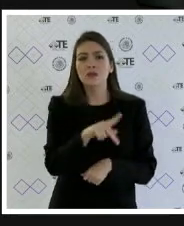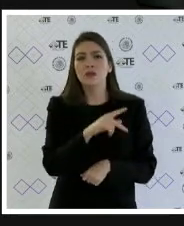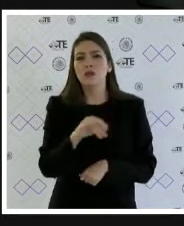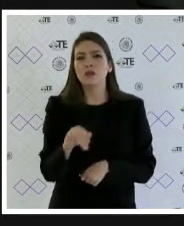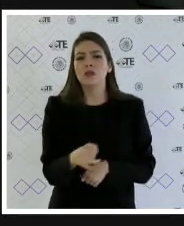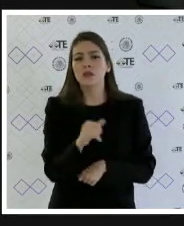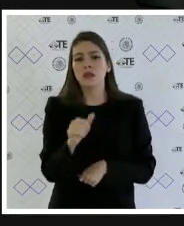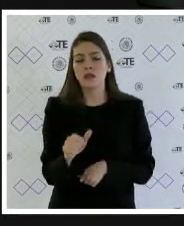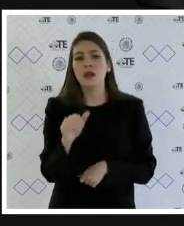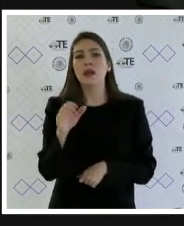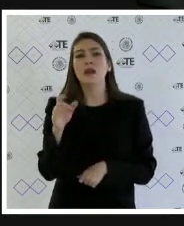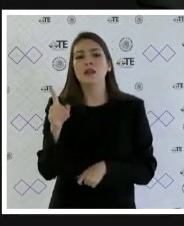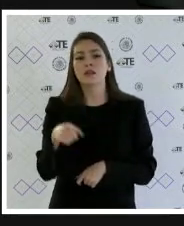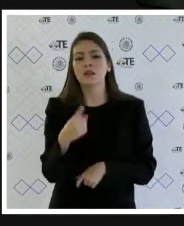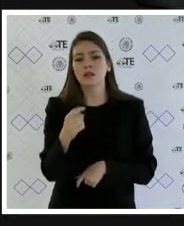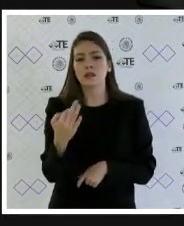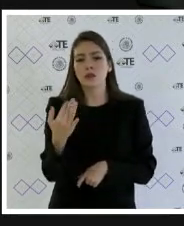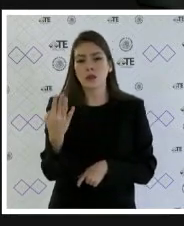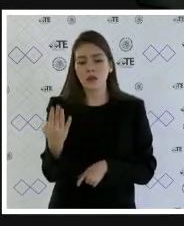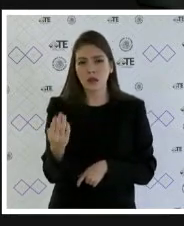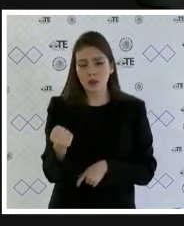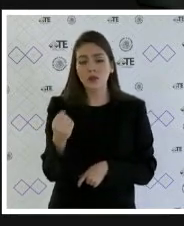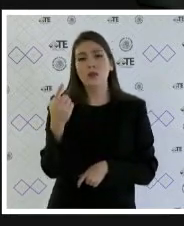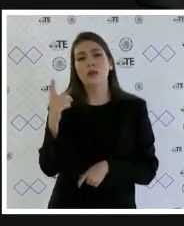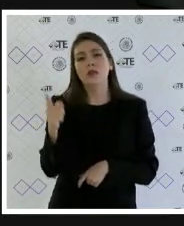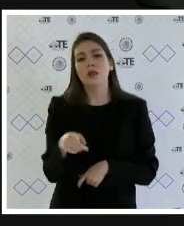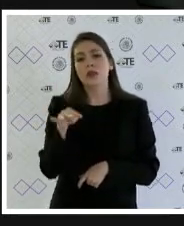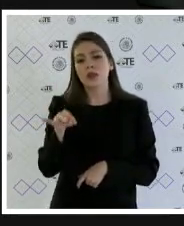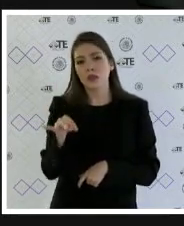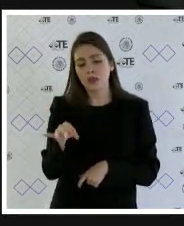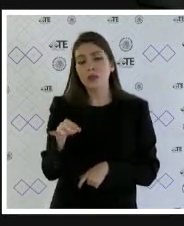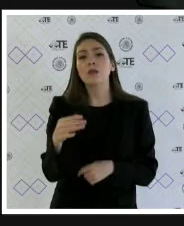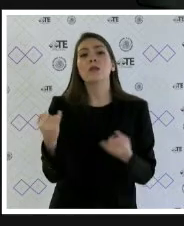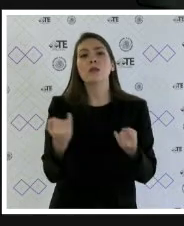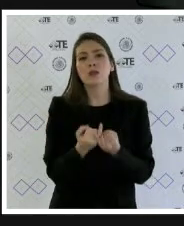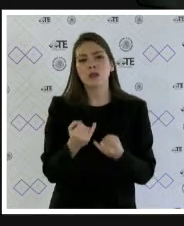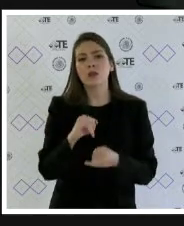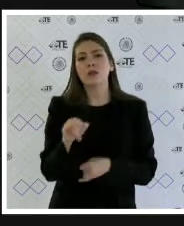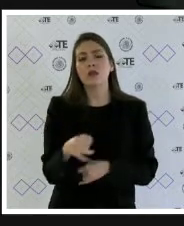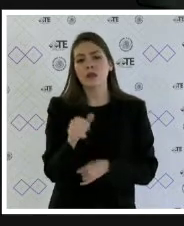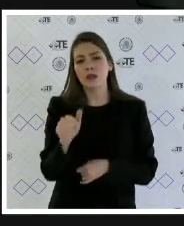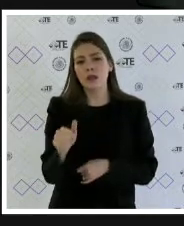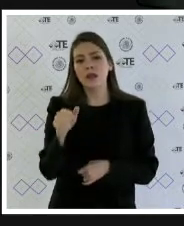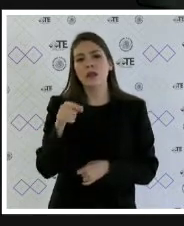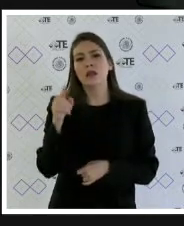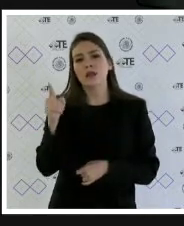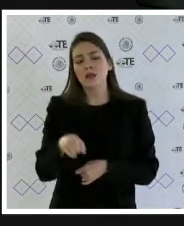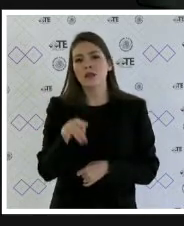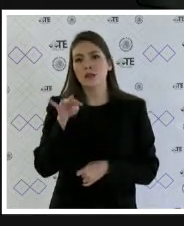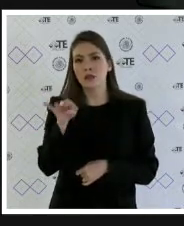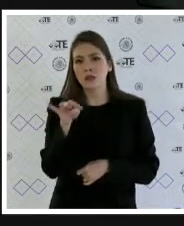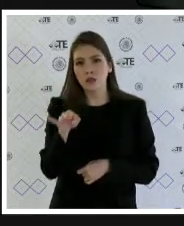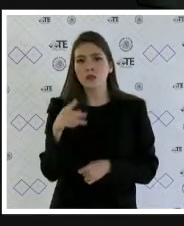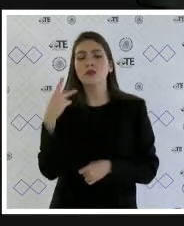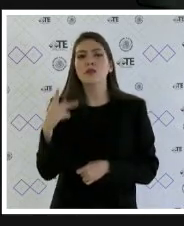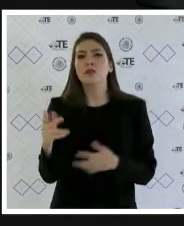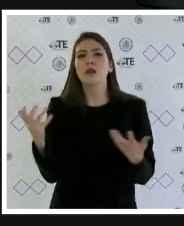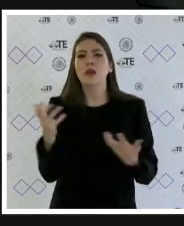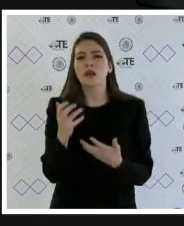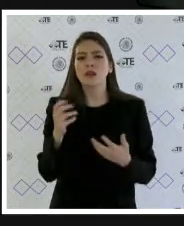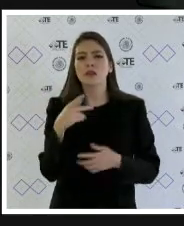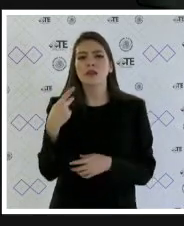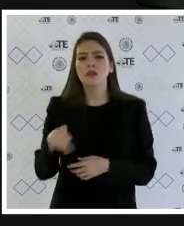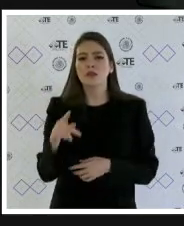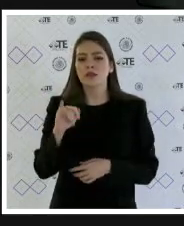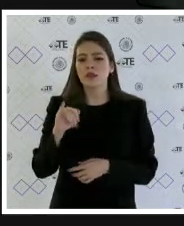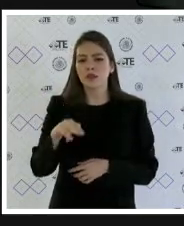a ciento cincuenta y nueve diagonal diecinueve y j a ciento sesenta diagonal diecinueve emitidos por la junta administrativa del instituto electoral